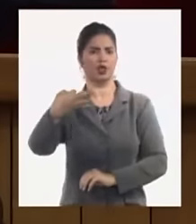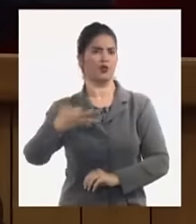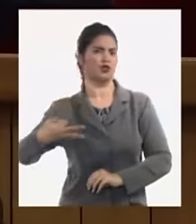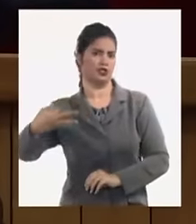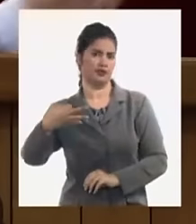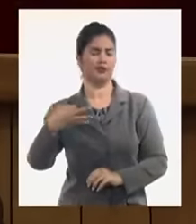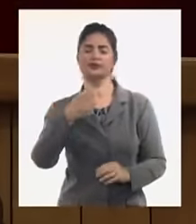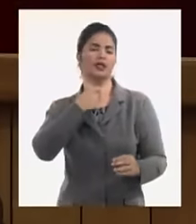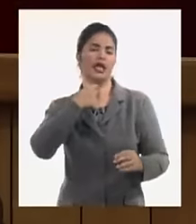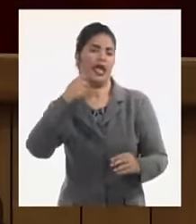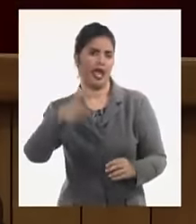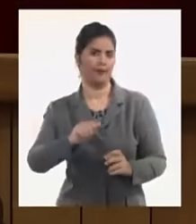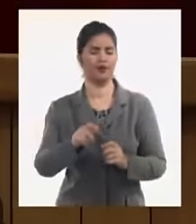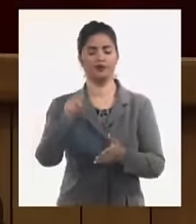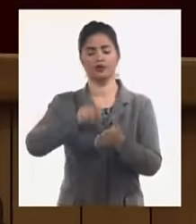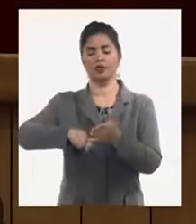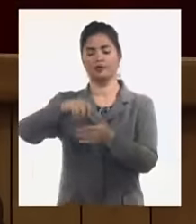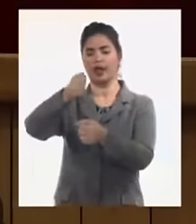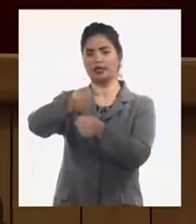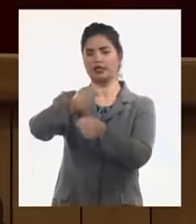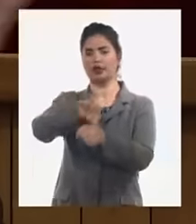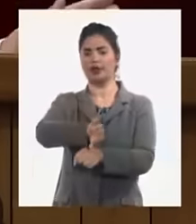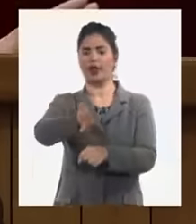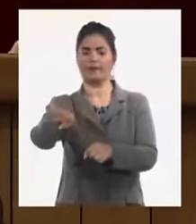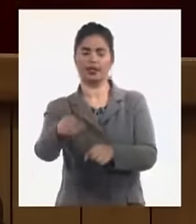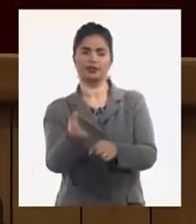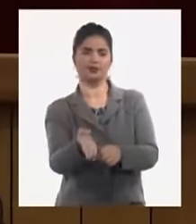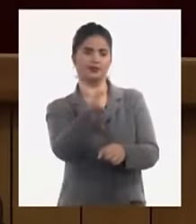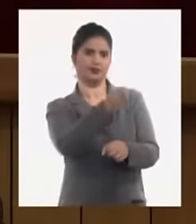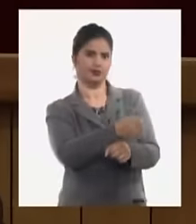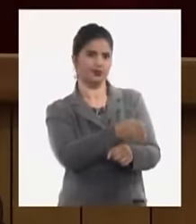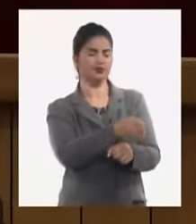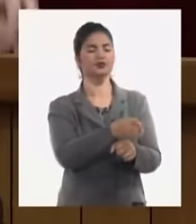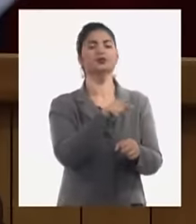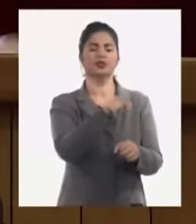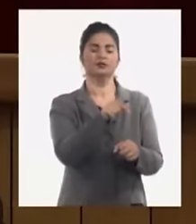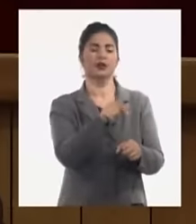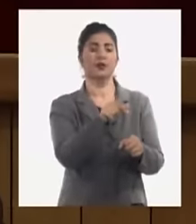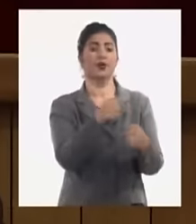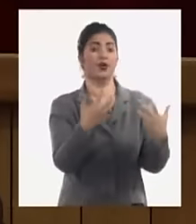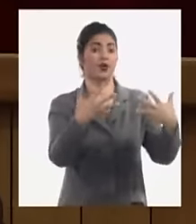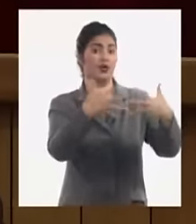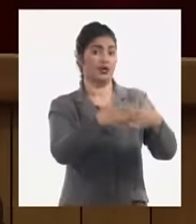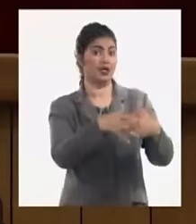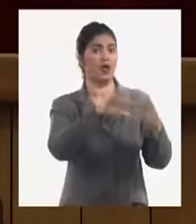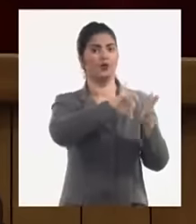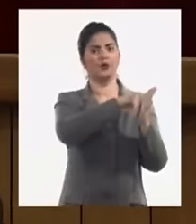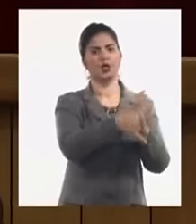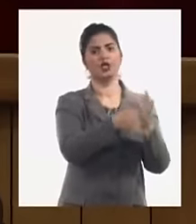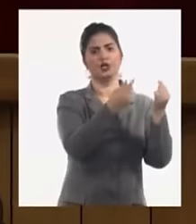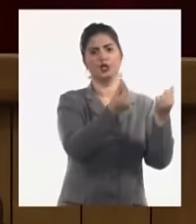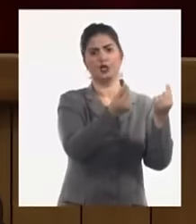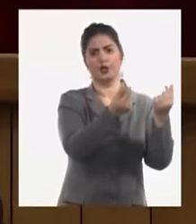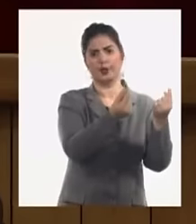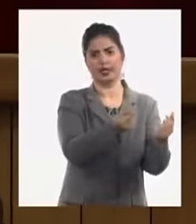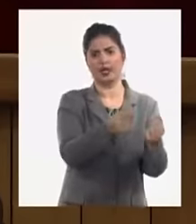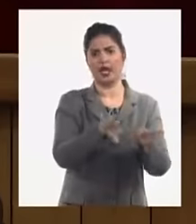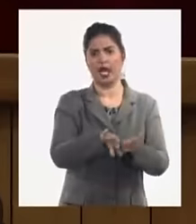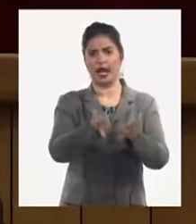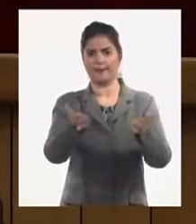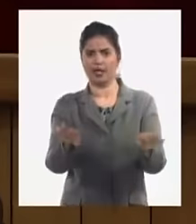estrategia de desarrollo municipal y los actores económicos en otras actividades que no resuelven ninguno de los problemas principales del municipio